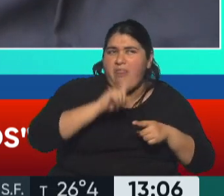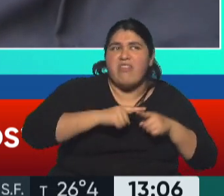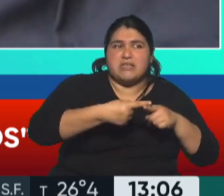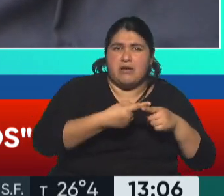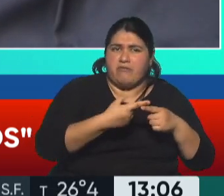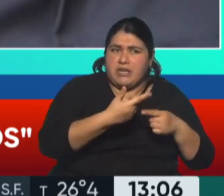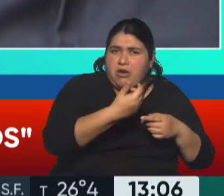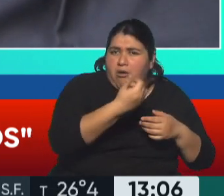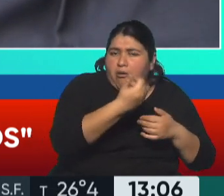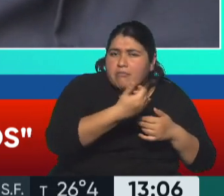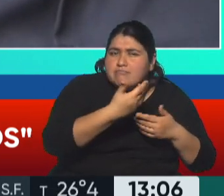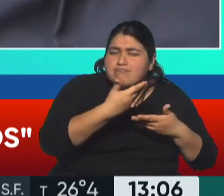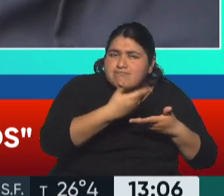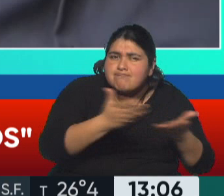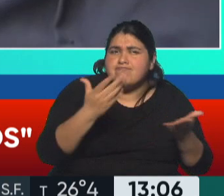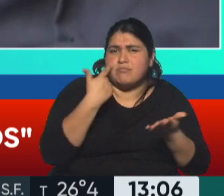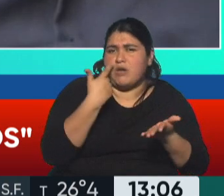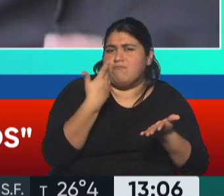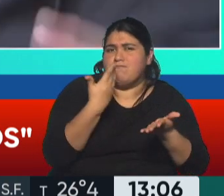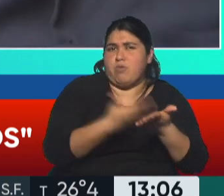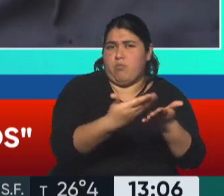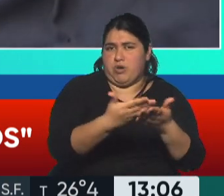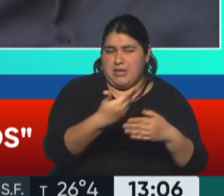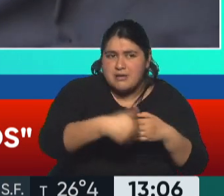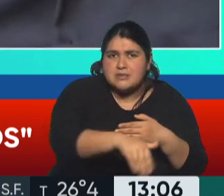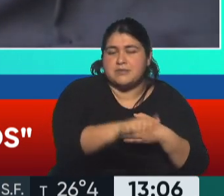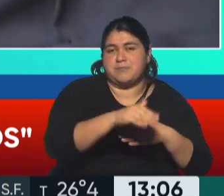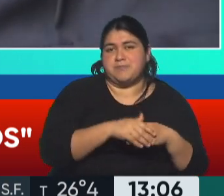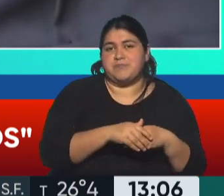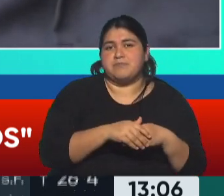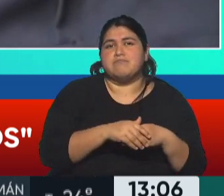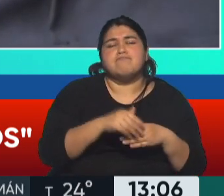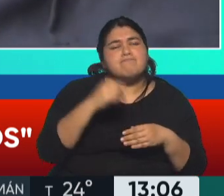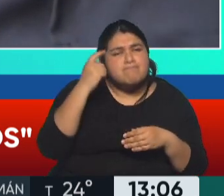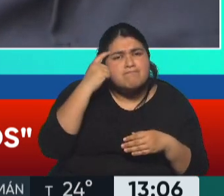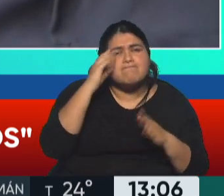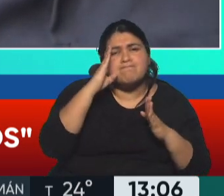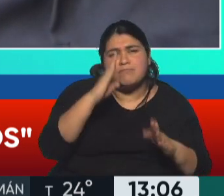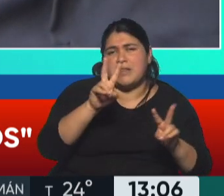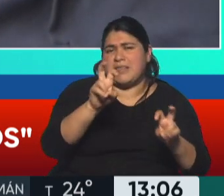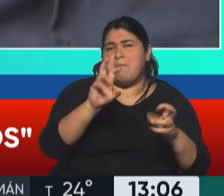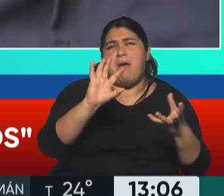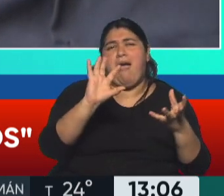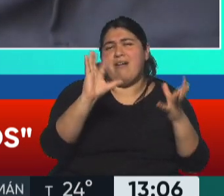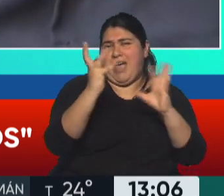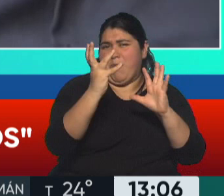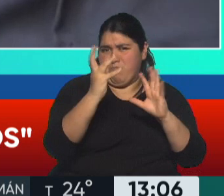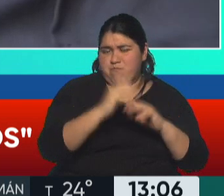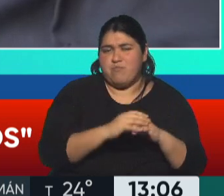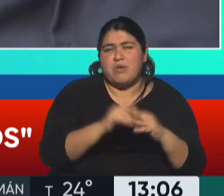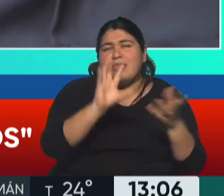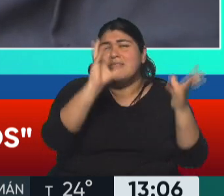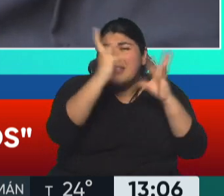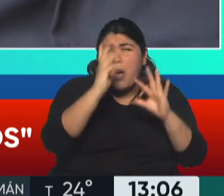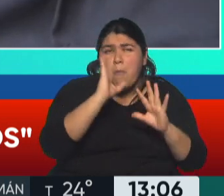tenemos, que tenemos que encarar. Empezando con el cambio climático. De ninguna forma